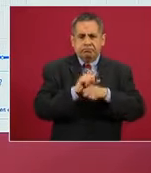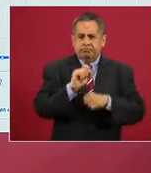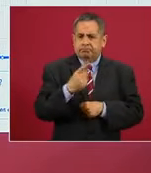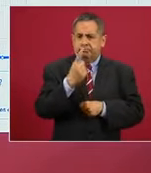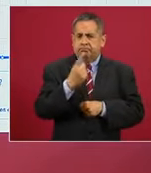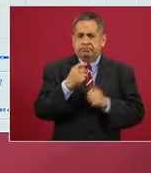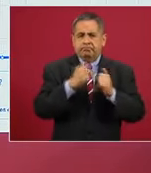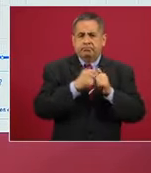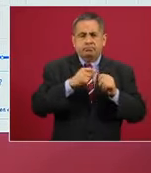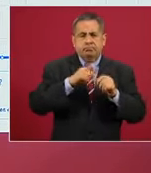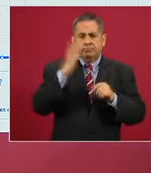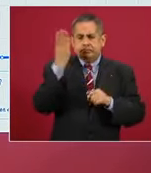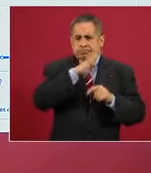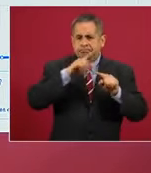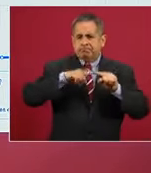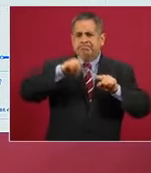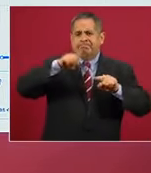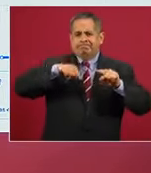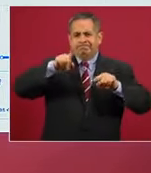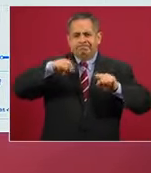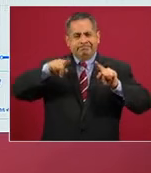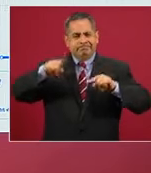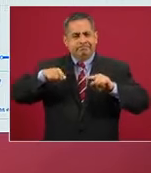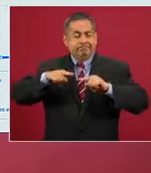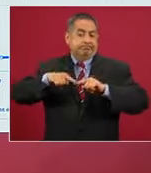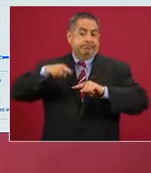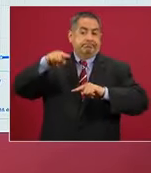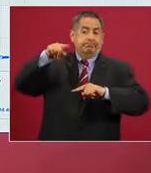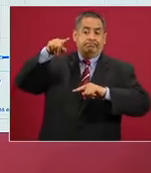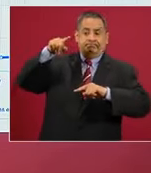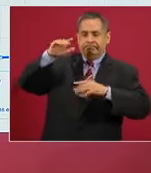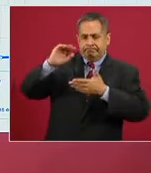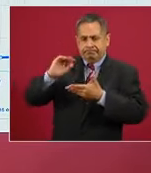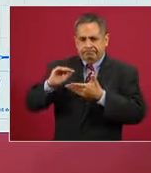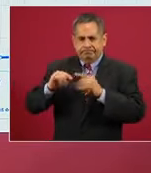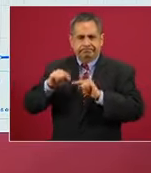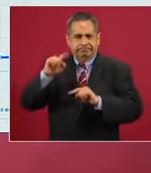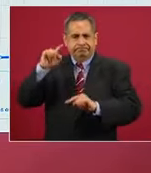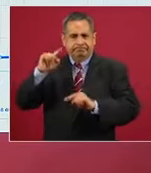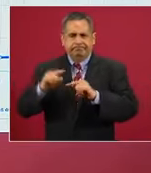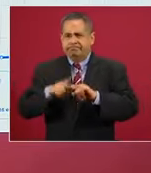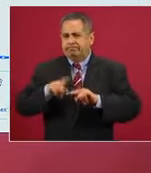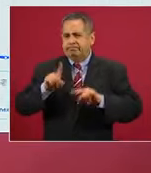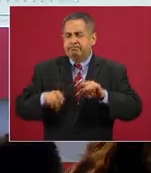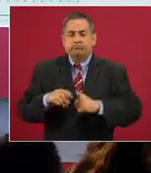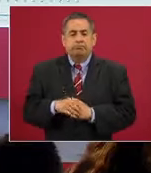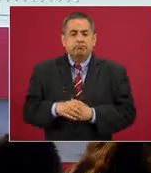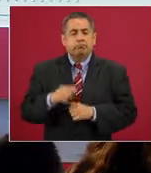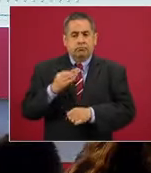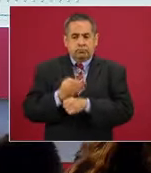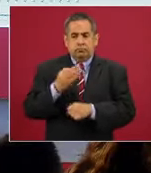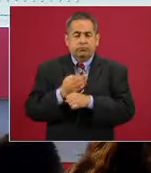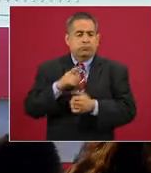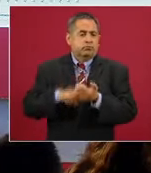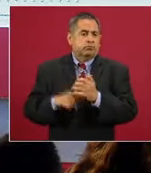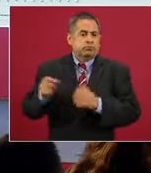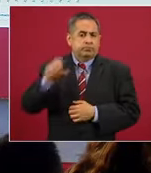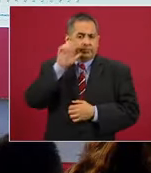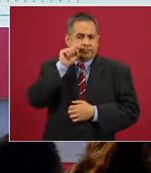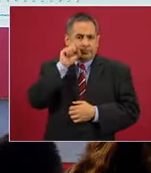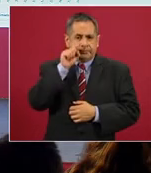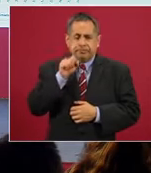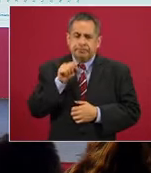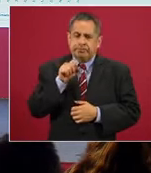con grandes fluctuaciones. Hay periodos de ascenso y luego ya de descenso. Se encuentra en color naranja y hay que